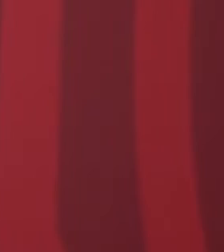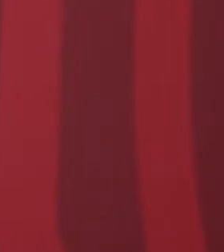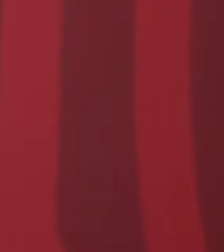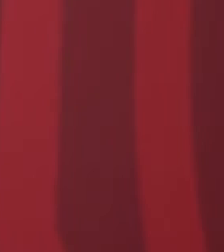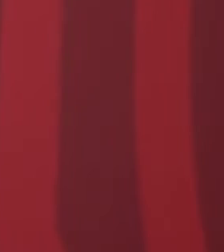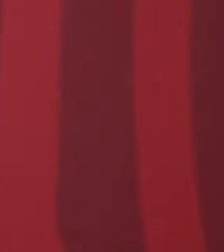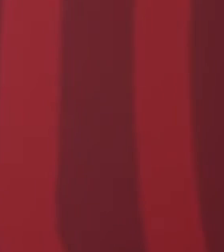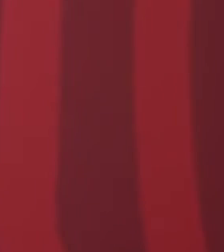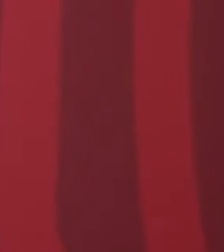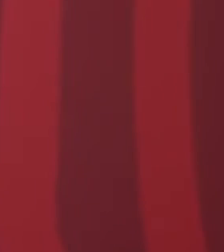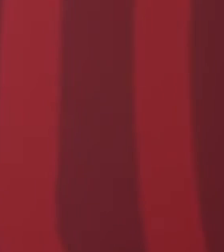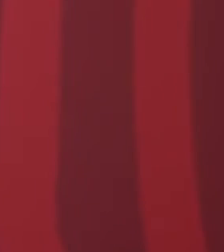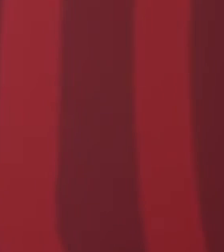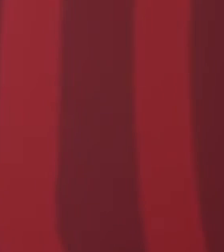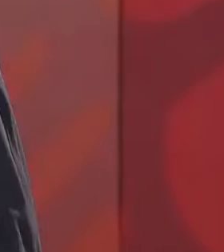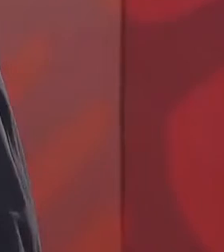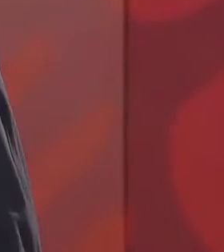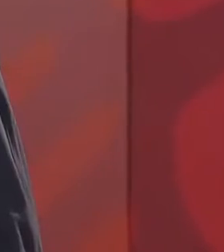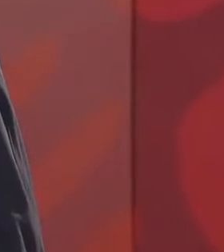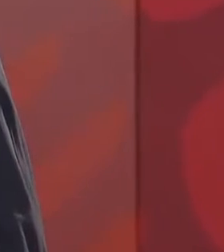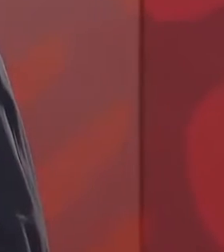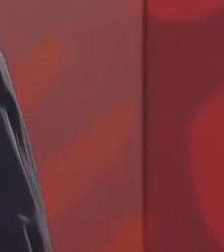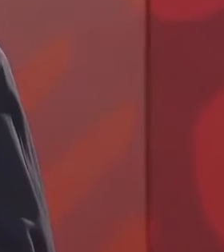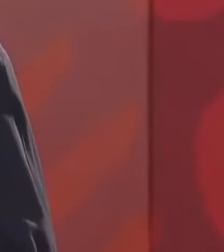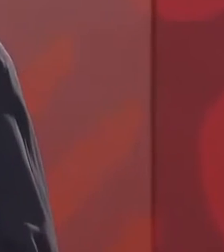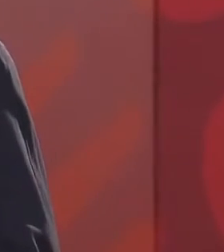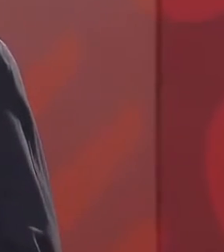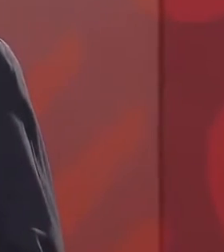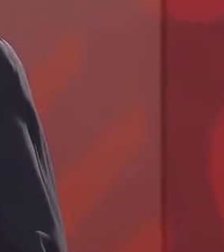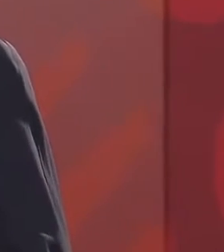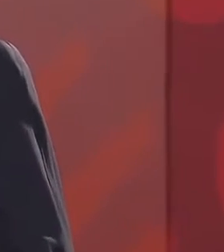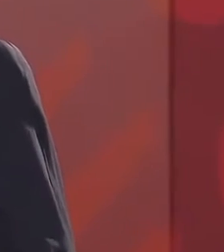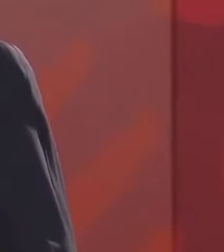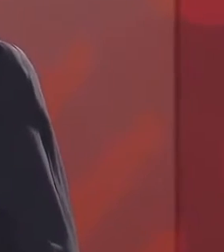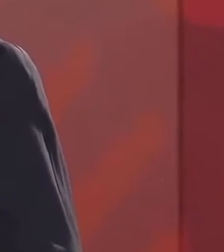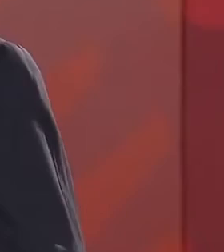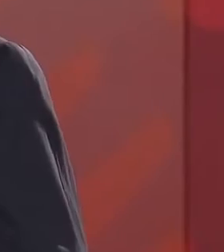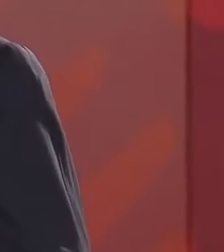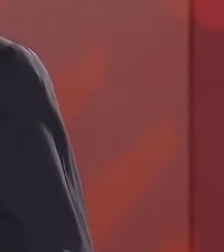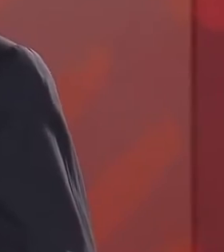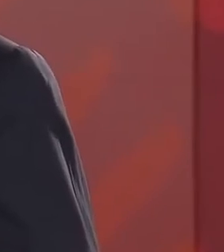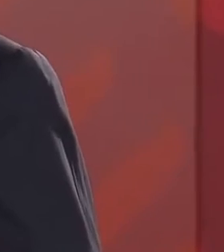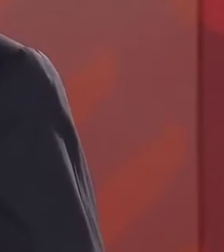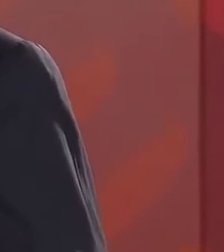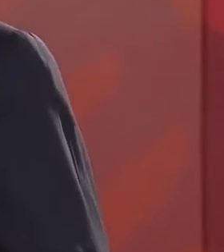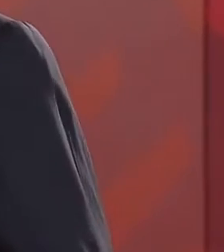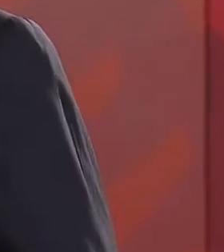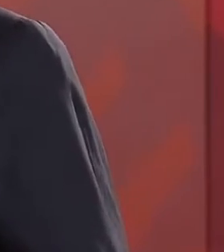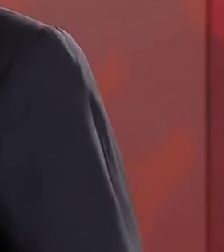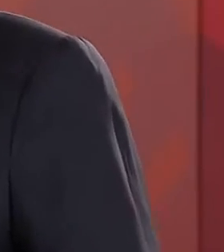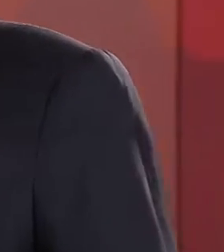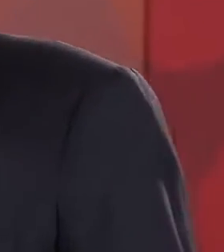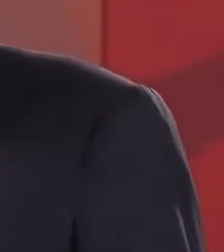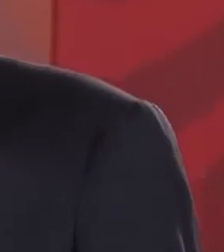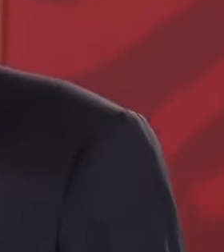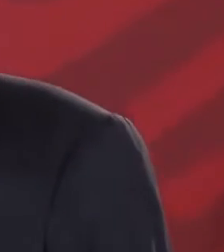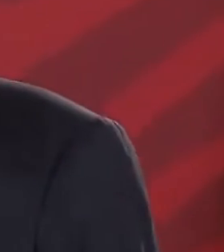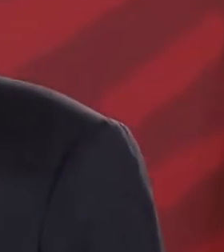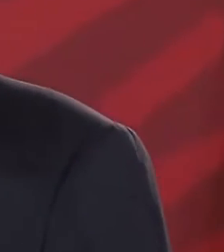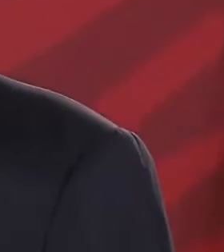que no se han vacunado a que lo hagan, todavía es tiempo, a los que